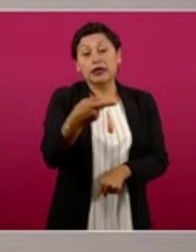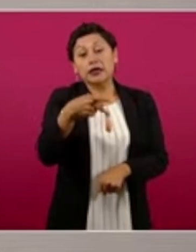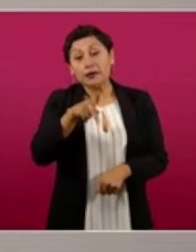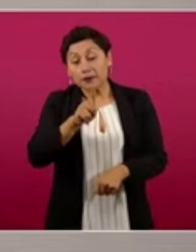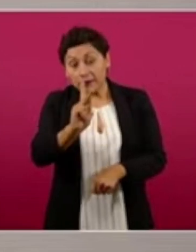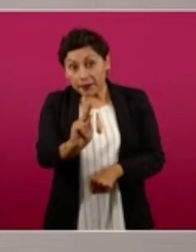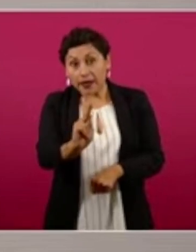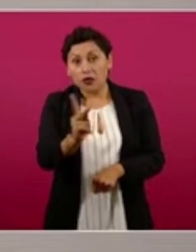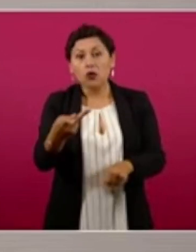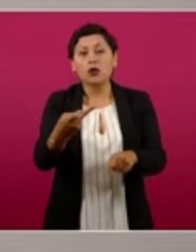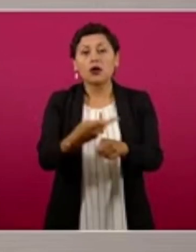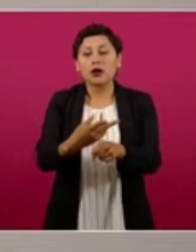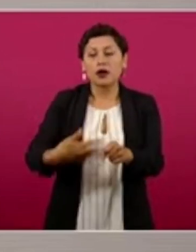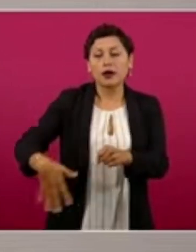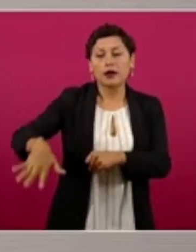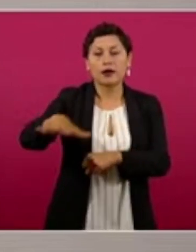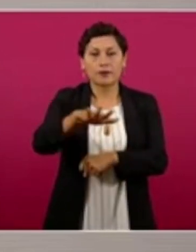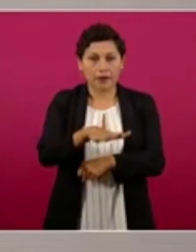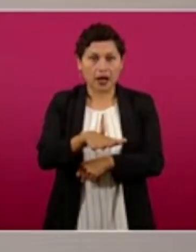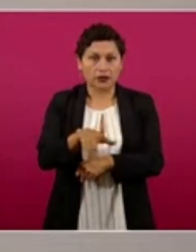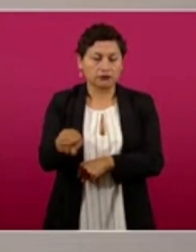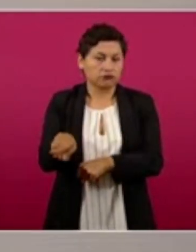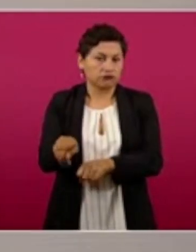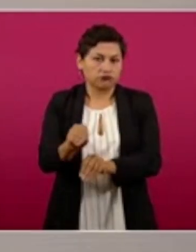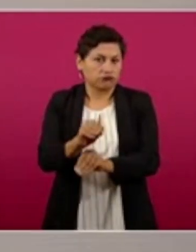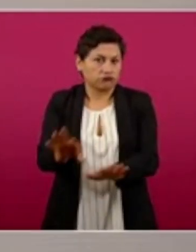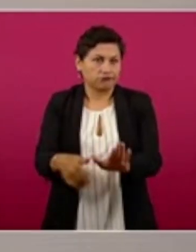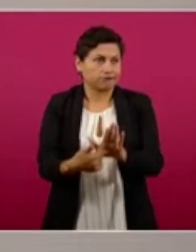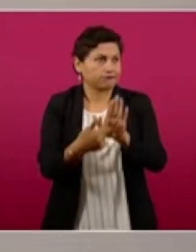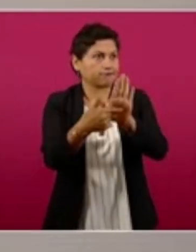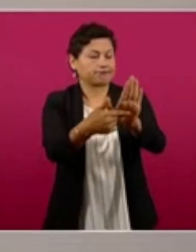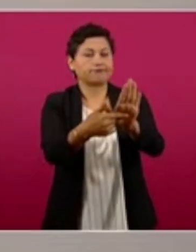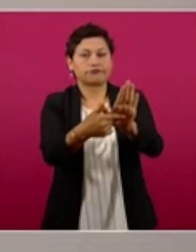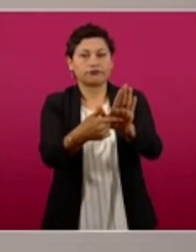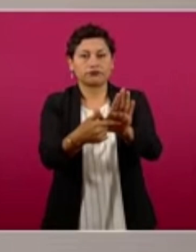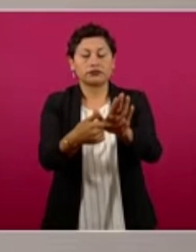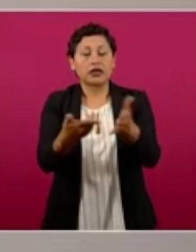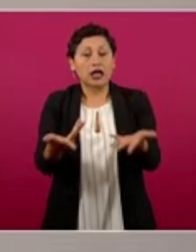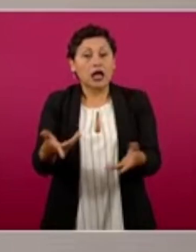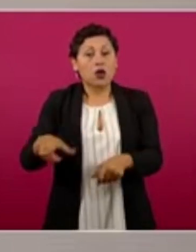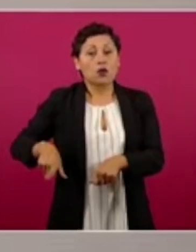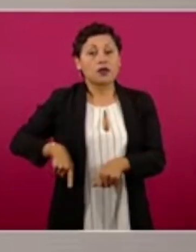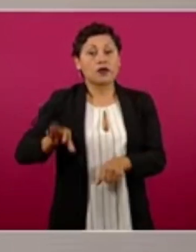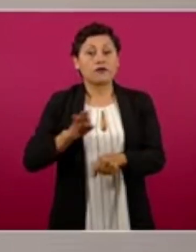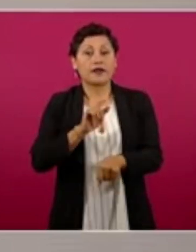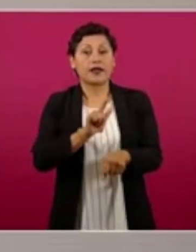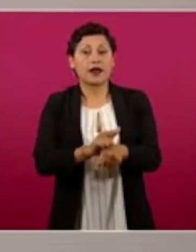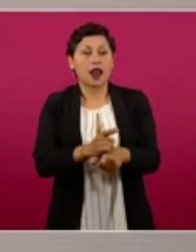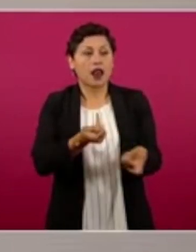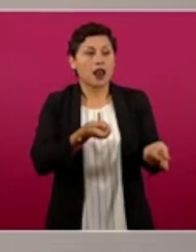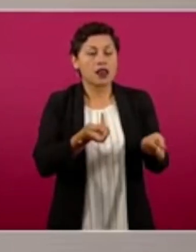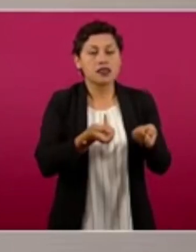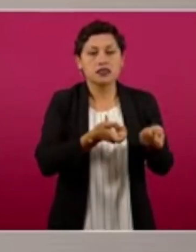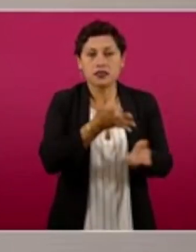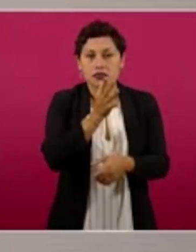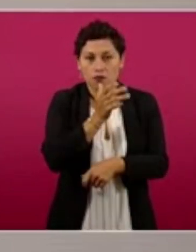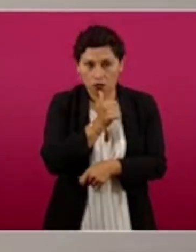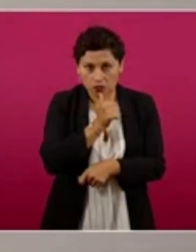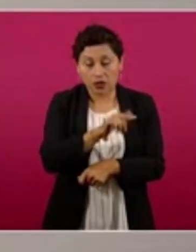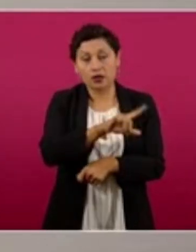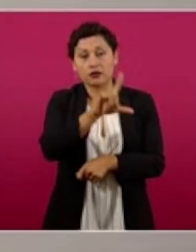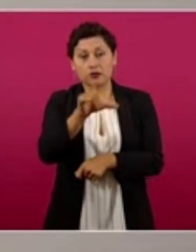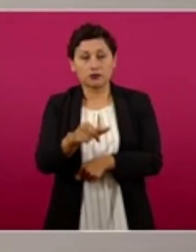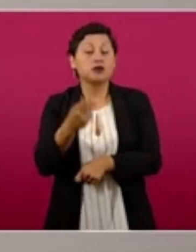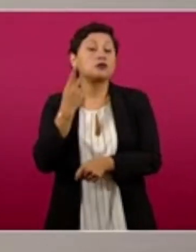había ocurrido, que era imposible ocultar, se salió de su control y fue en ese momento cuando el procurador